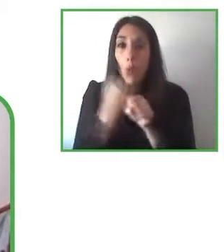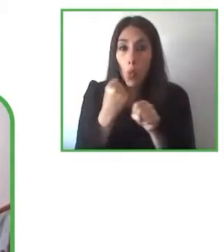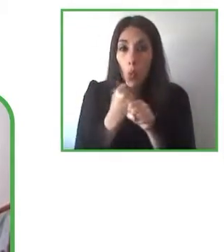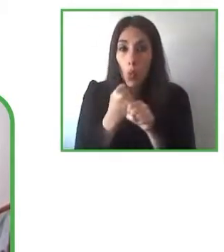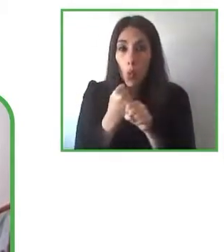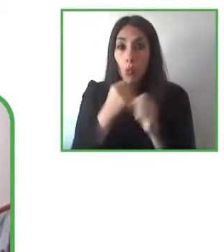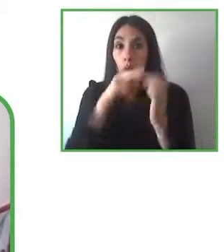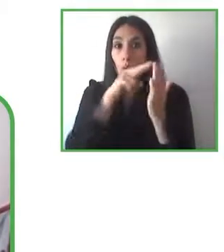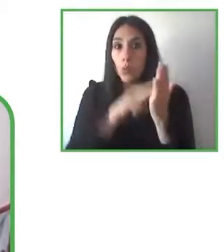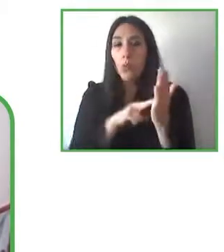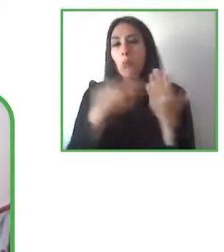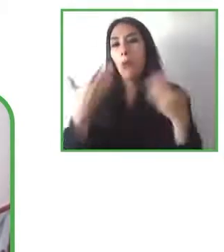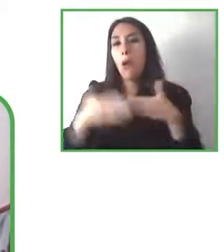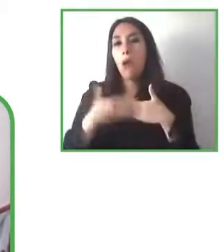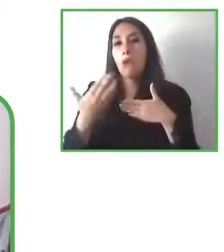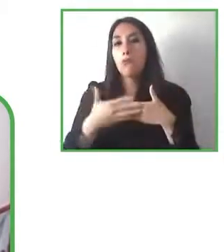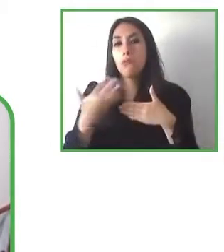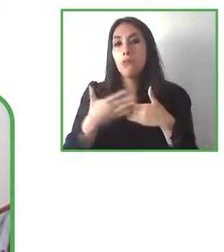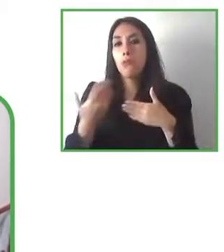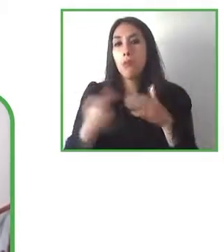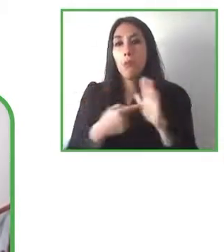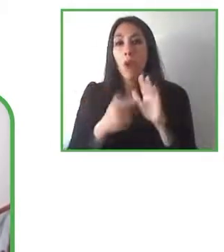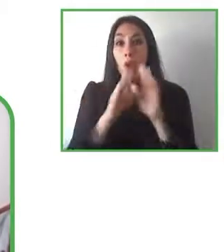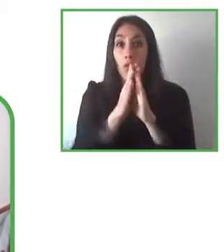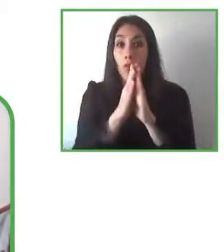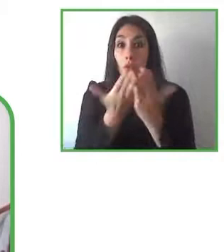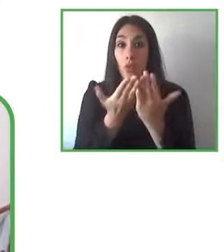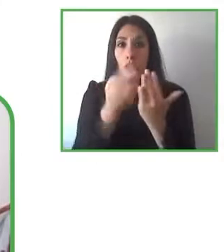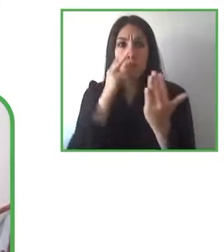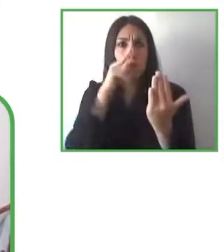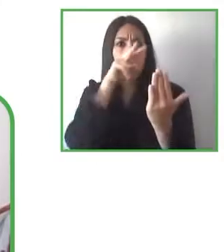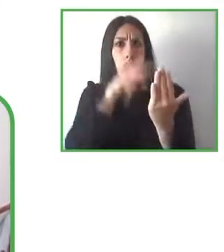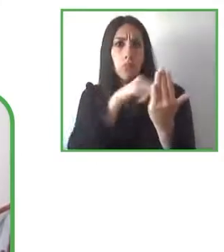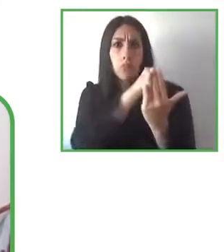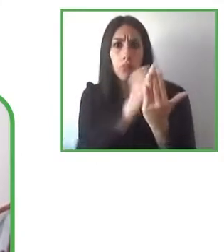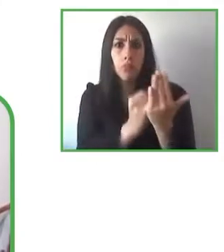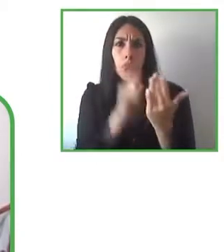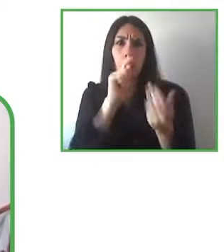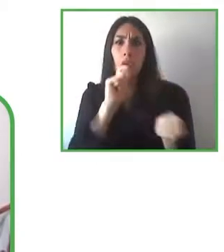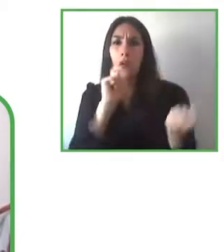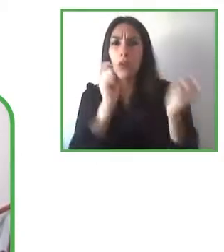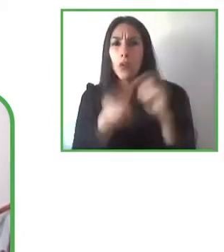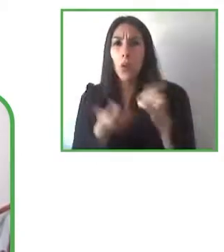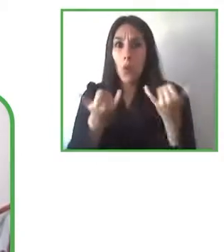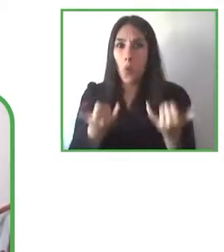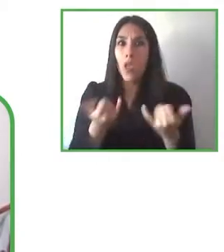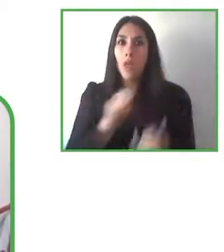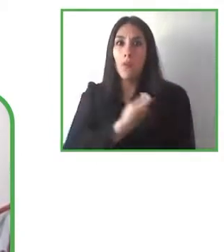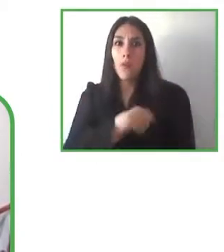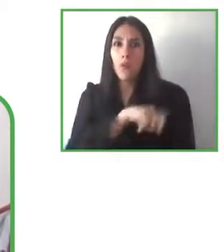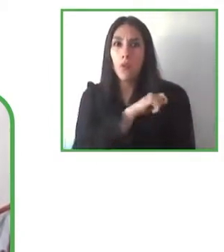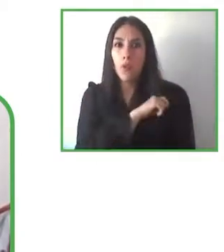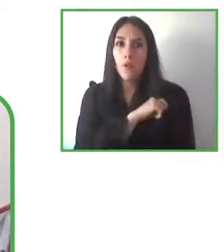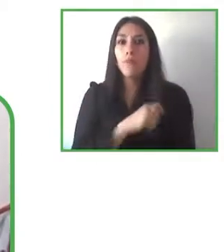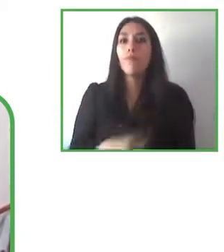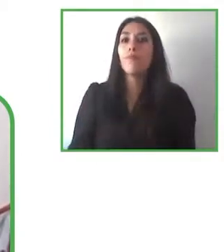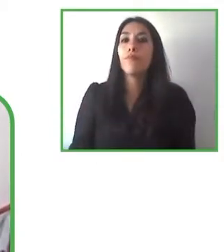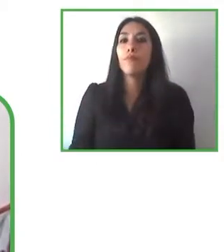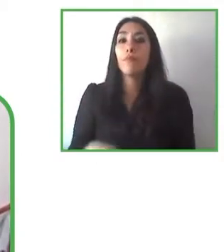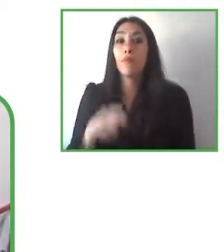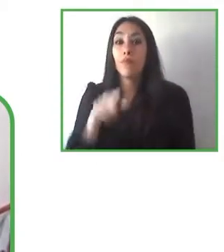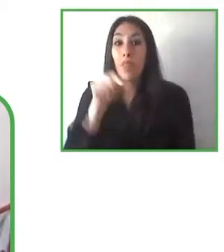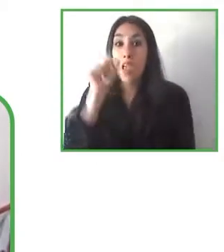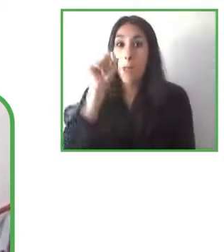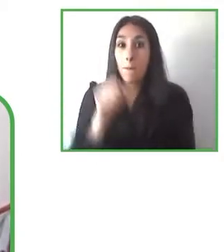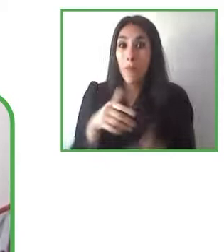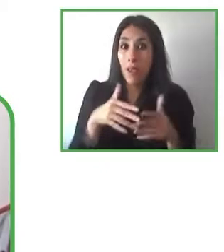que por ejemplo en España es el referente que nosotros tenemos aquí en América Latina con la metodología de texto fácil pero también algo muy